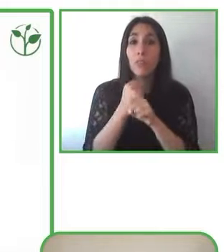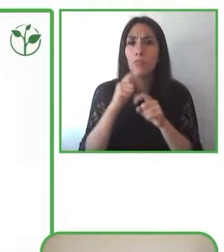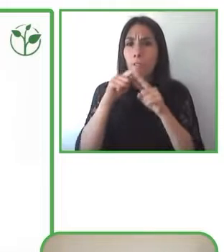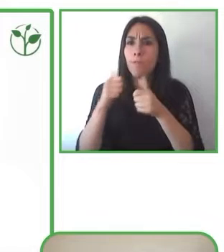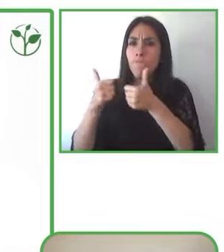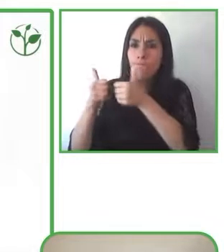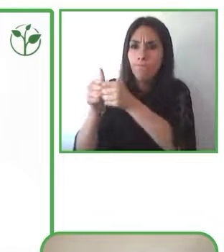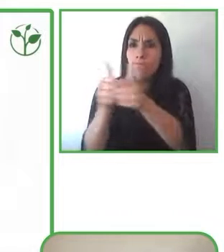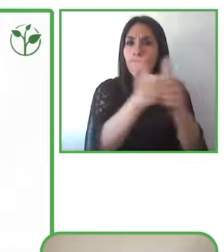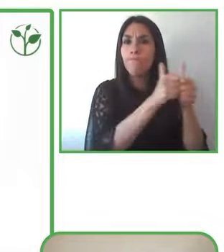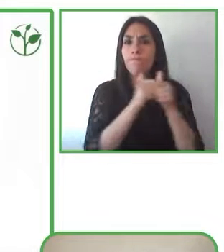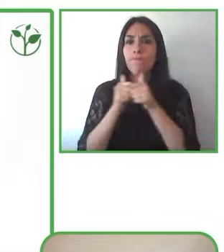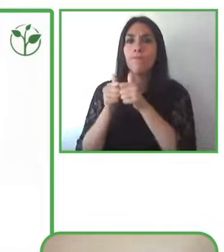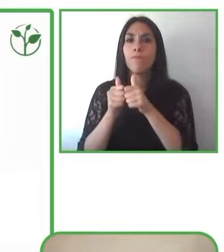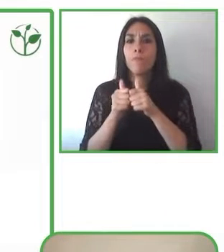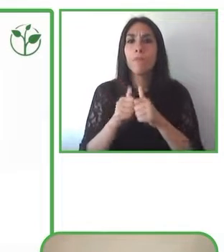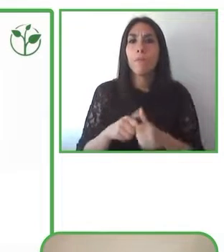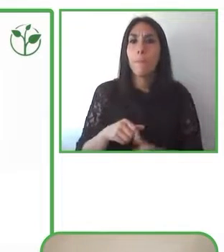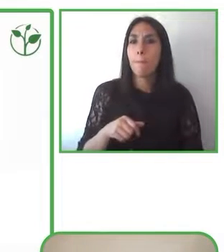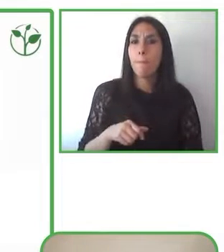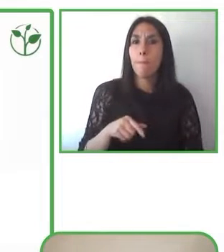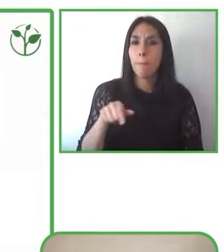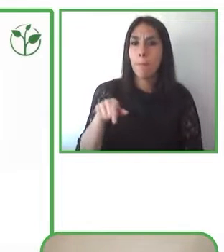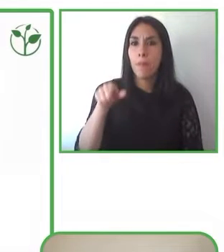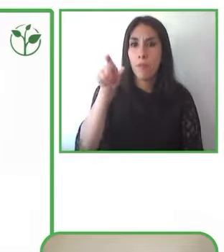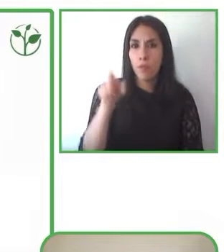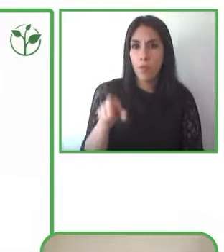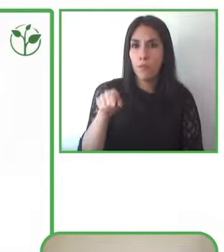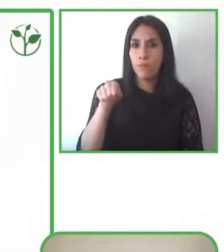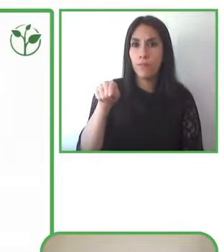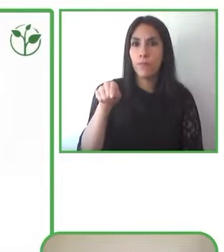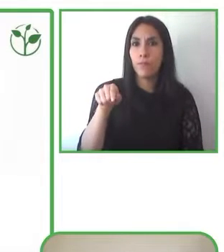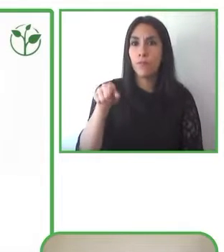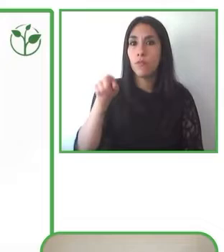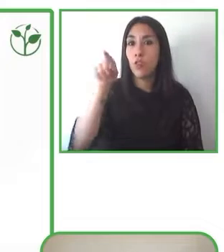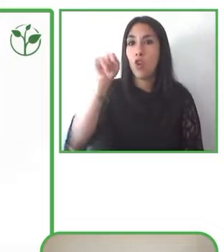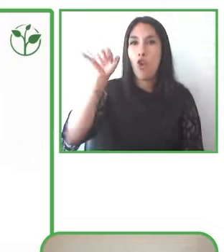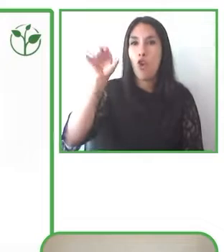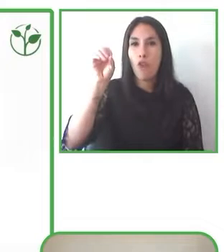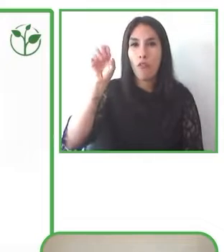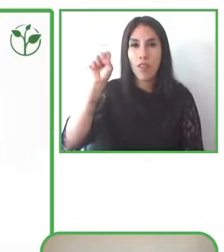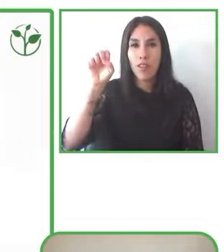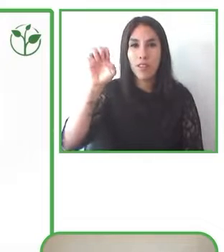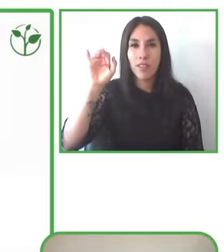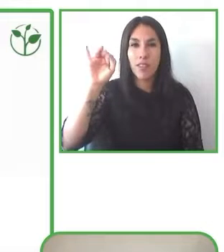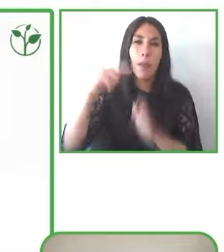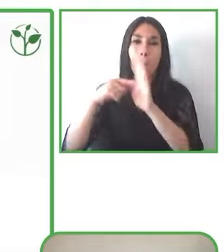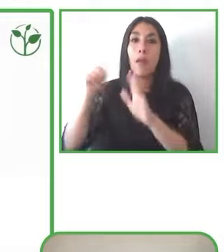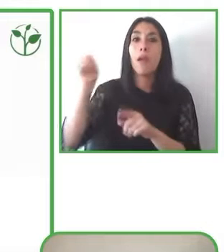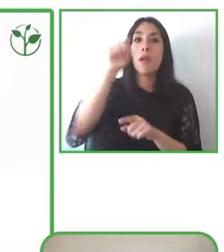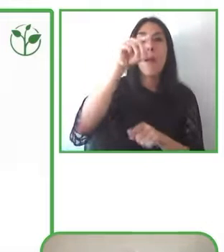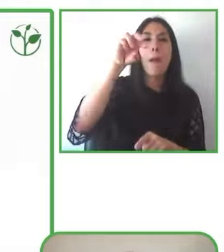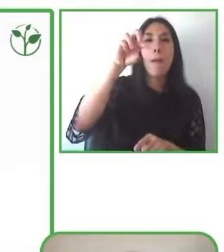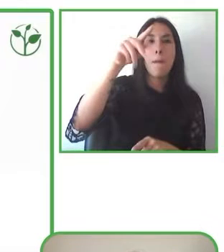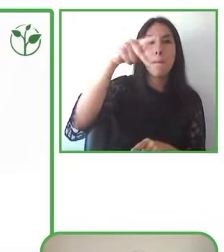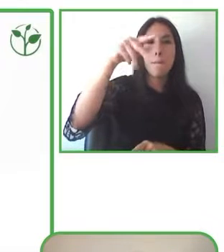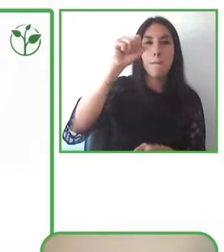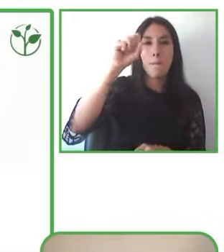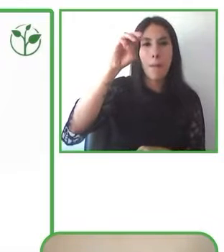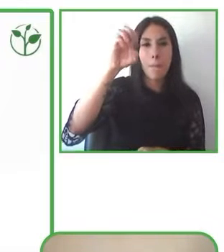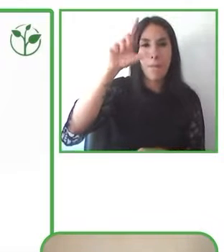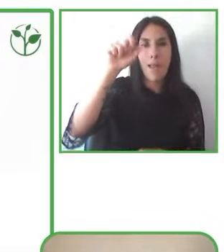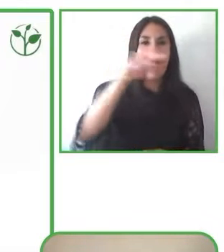a Cristina nos conocemos y trabajamos juntas y muchas veces hemos coincidido en otras ponencias o en otros